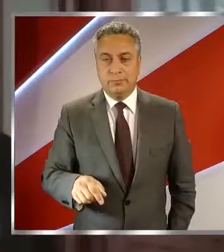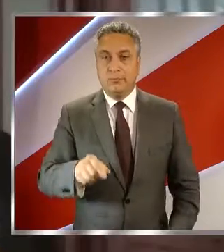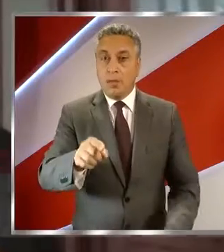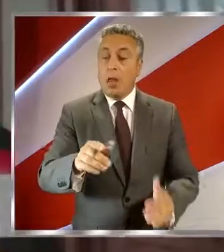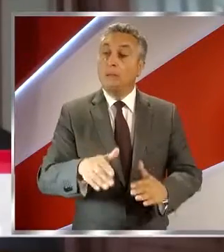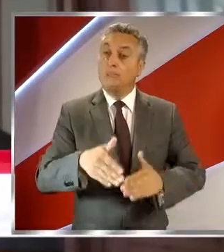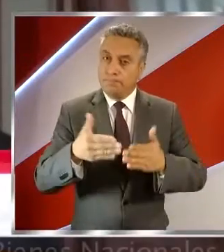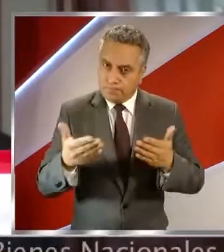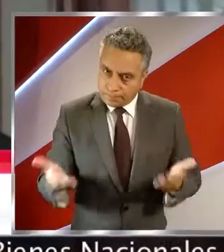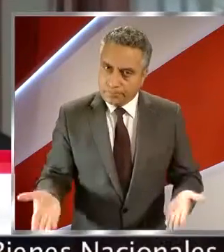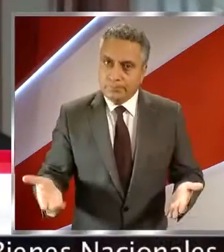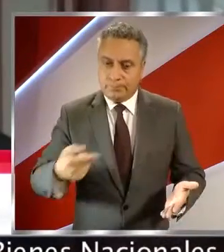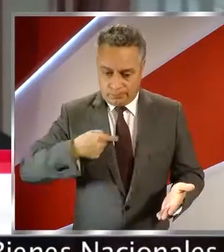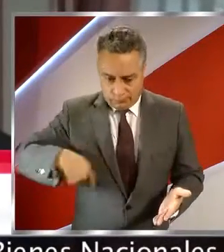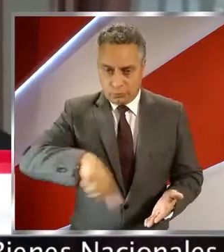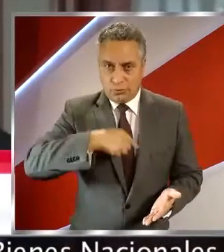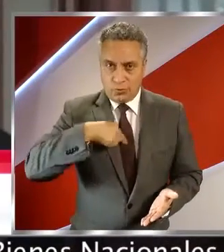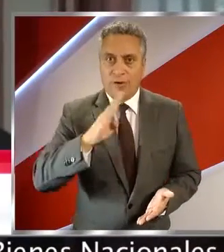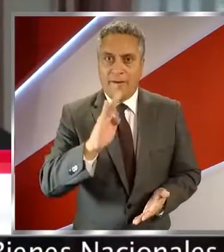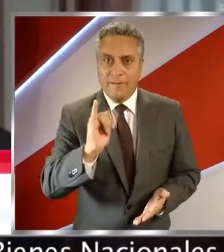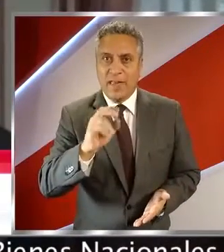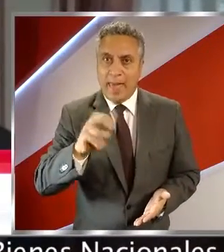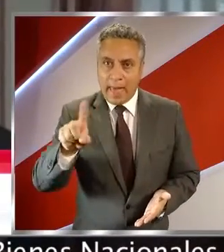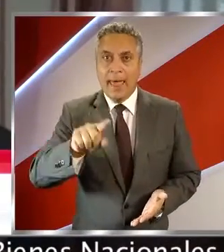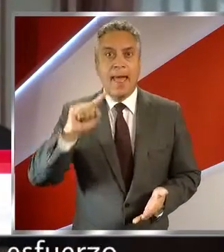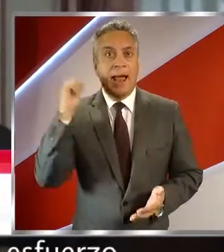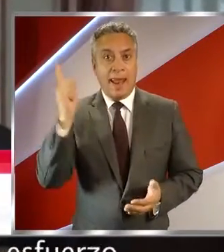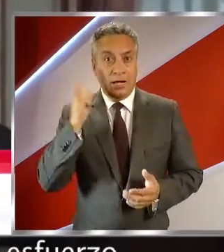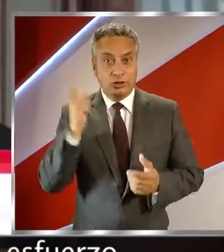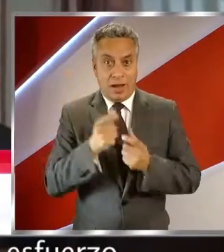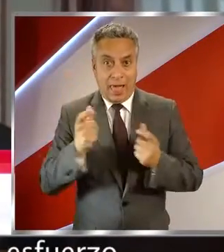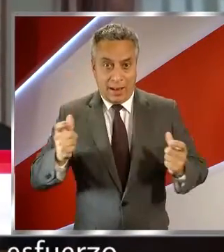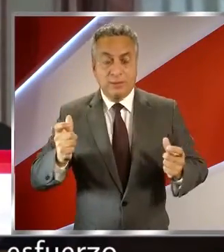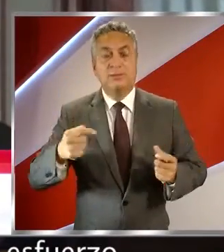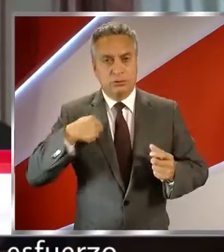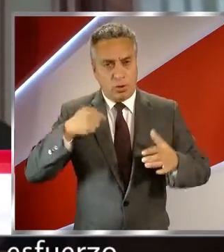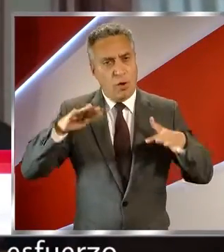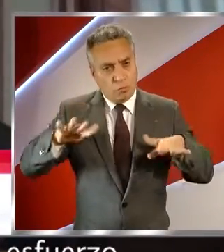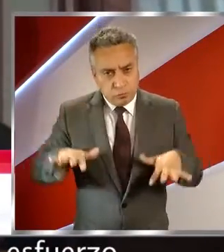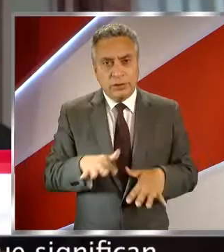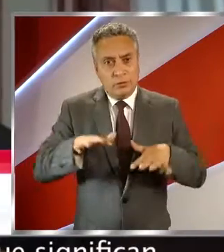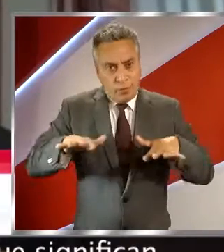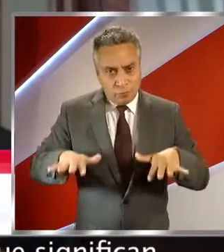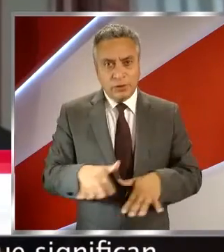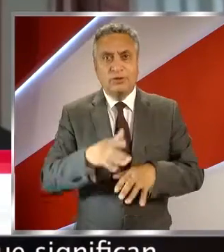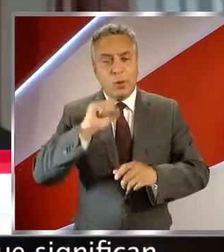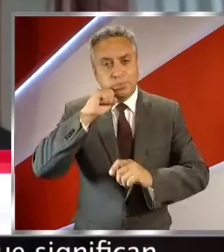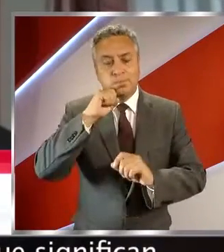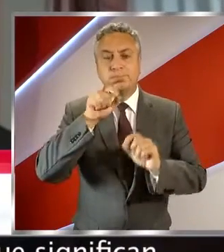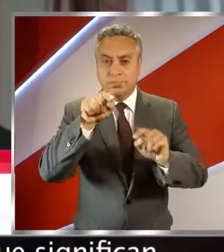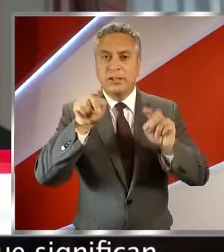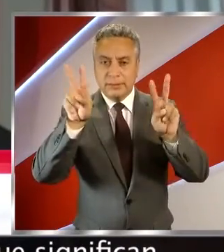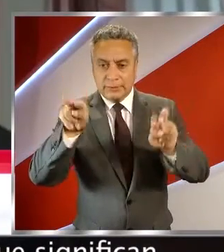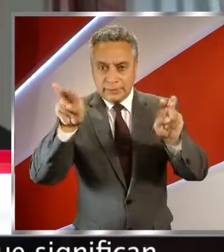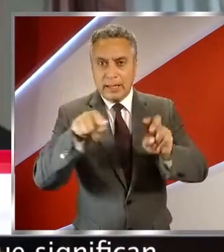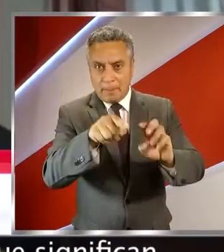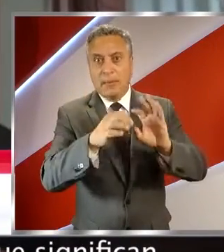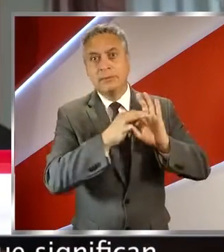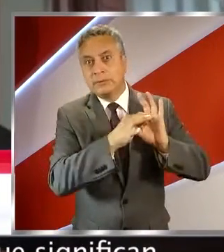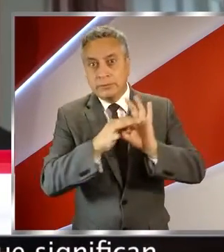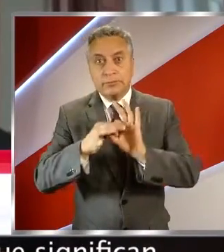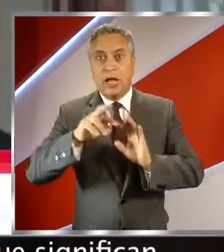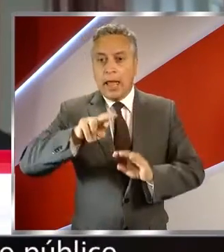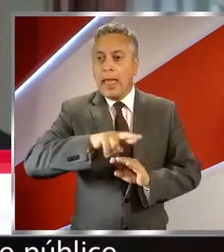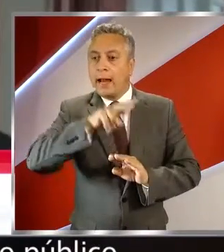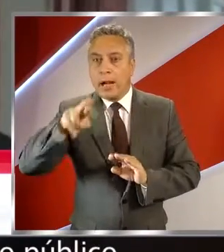Por lo tanto, para nosotros como Bienes Nacionales que hemos hecho un gran esfuerzo en todos aquellos aspectos que significan